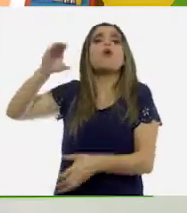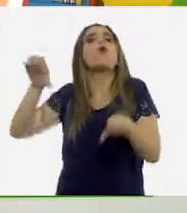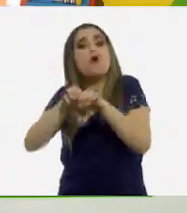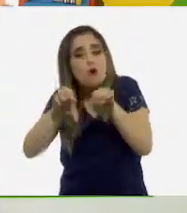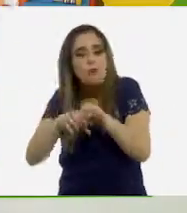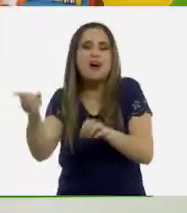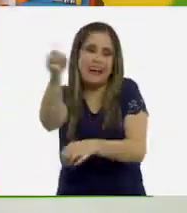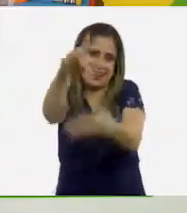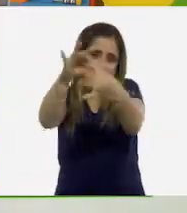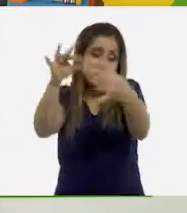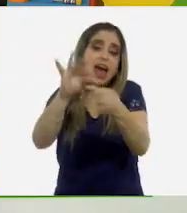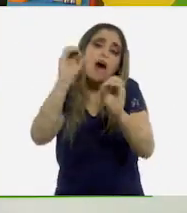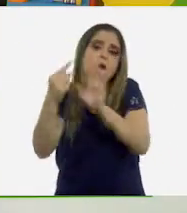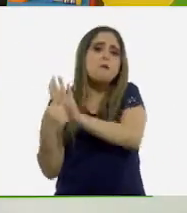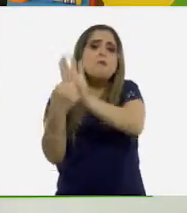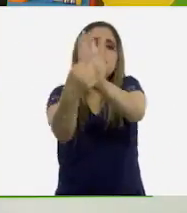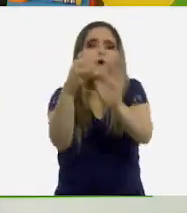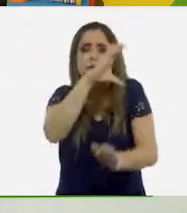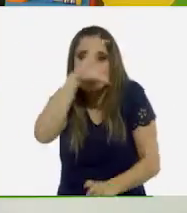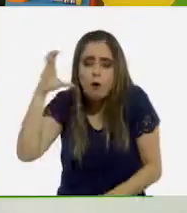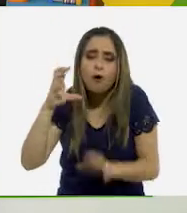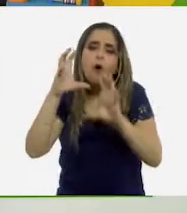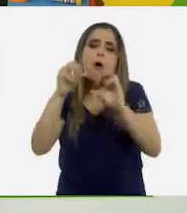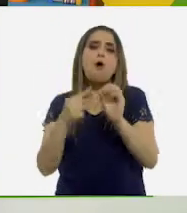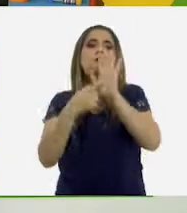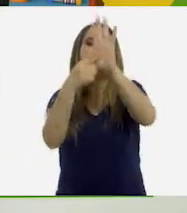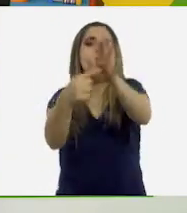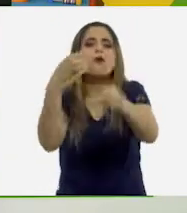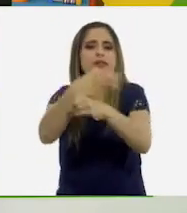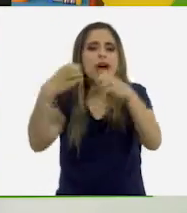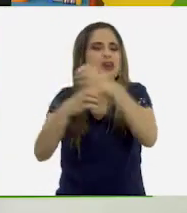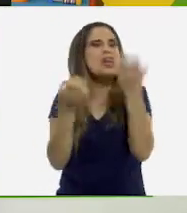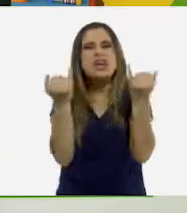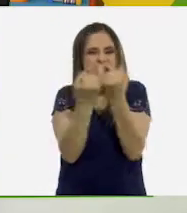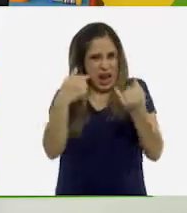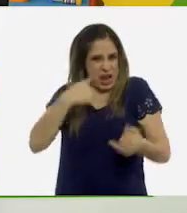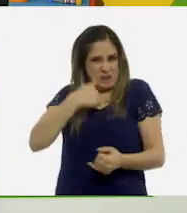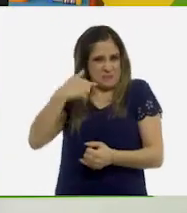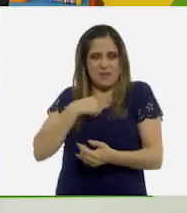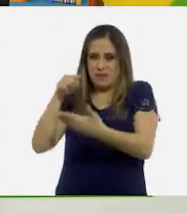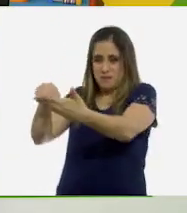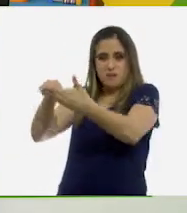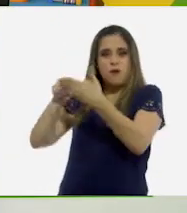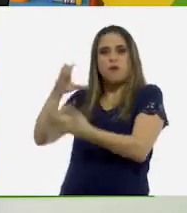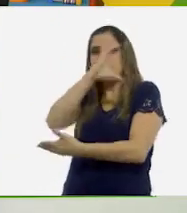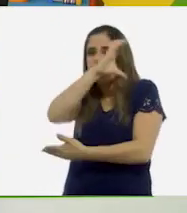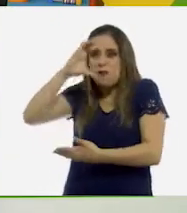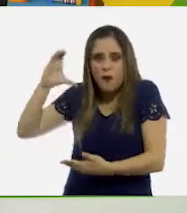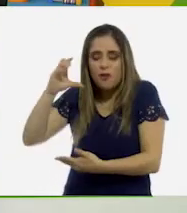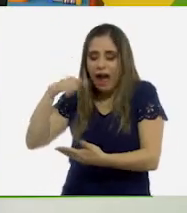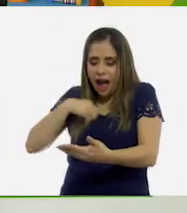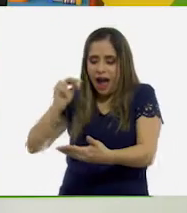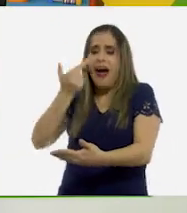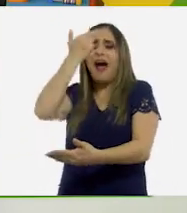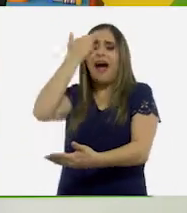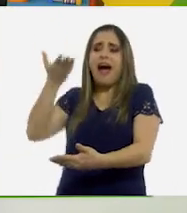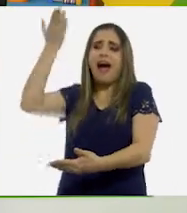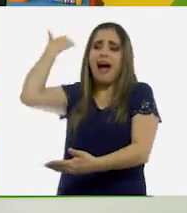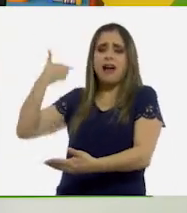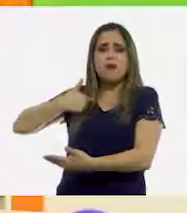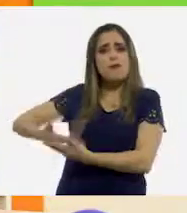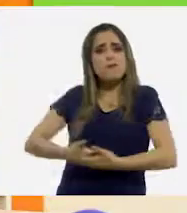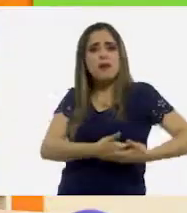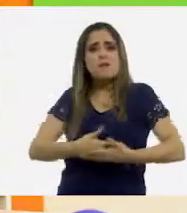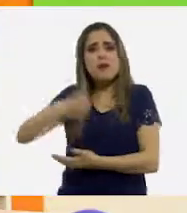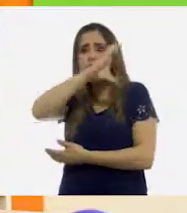podrán mostrar algunos objetos o fotografías como mi tía me mostró a mí que te ayudarán a recordar diferentes momentos de tu